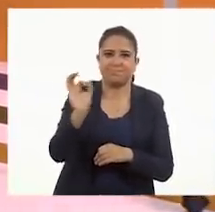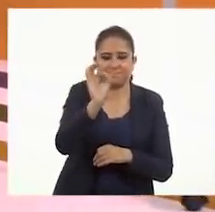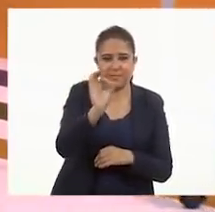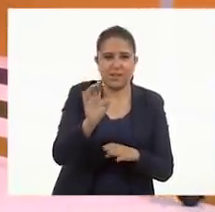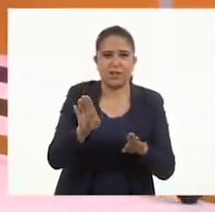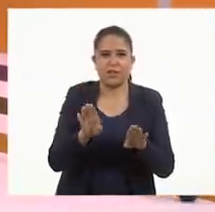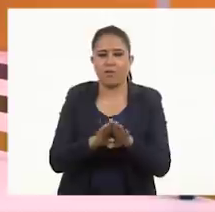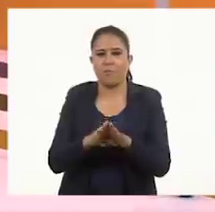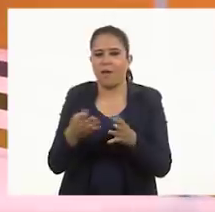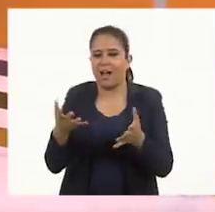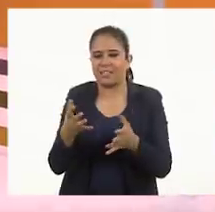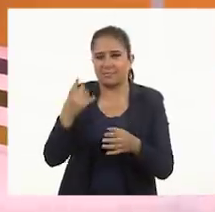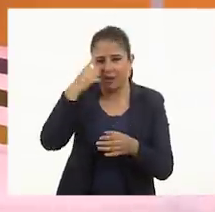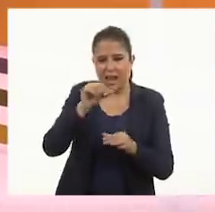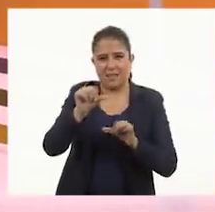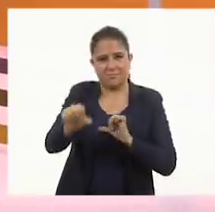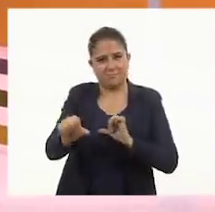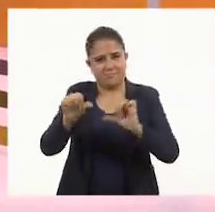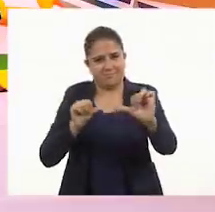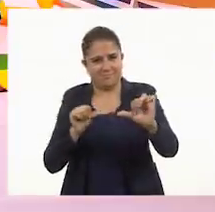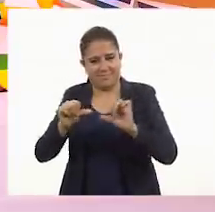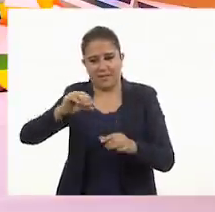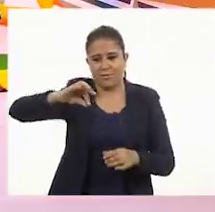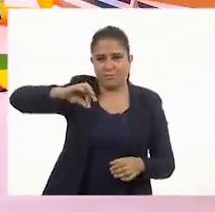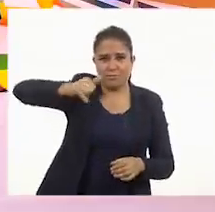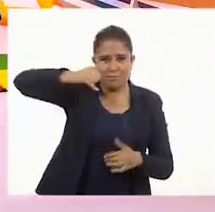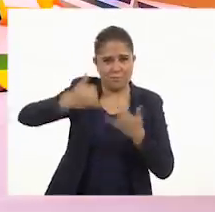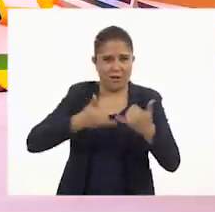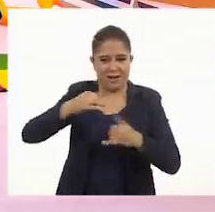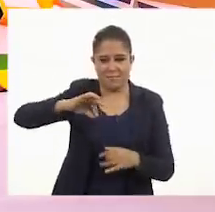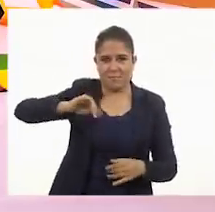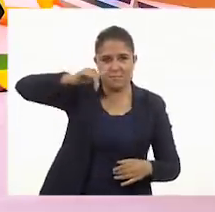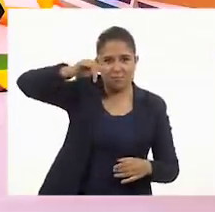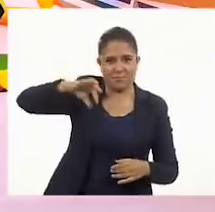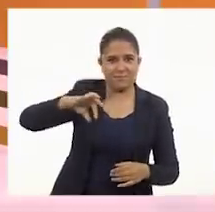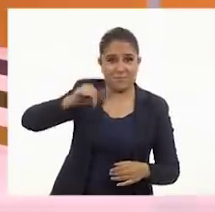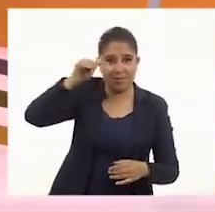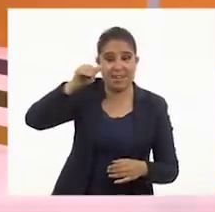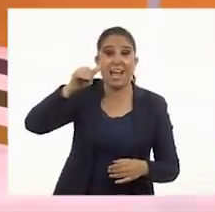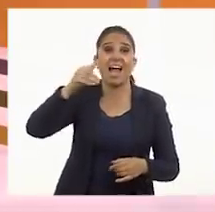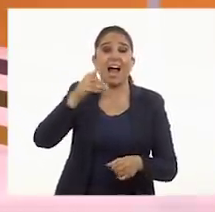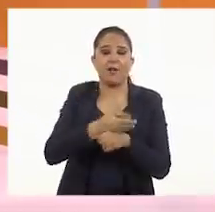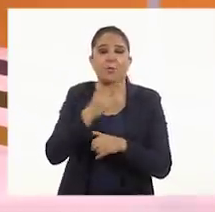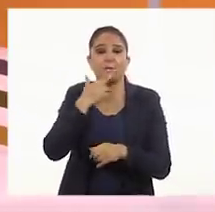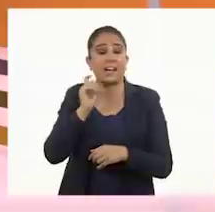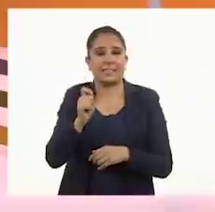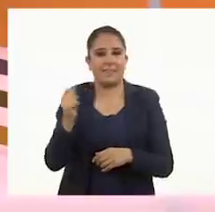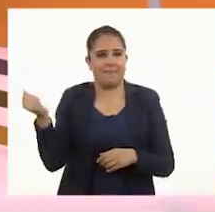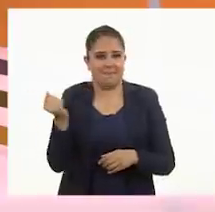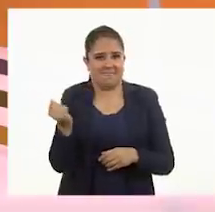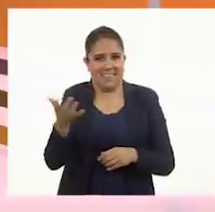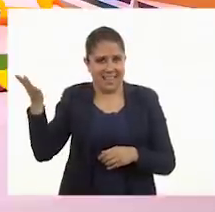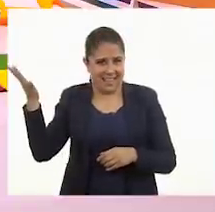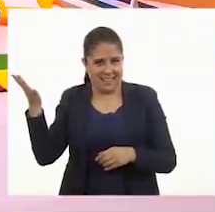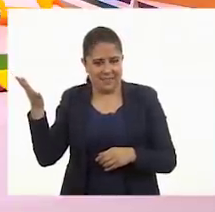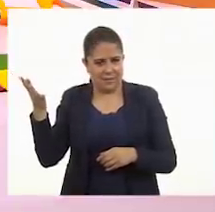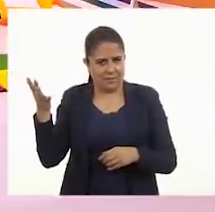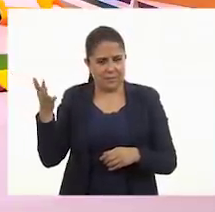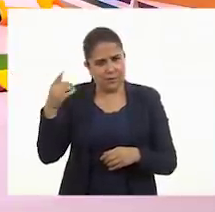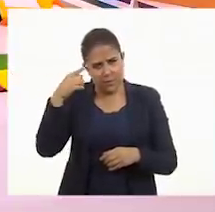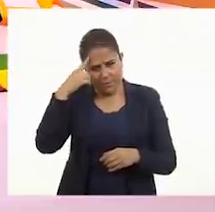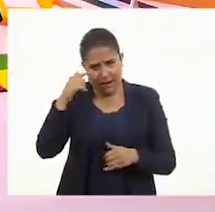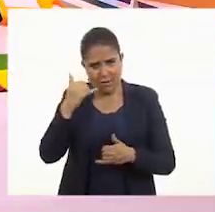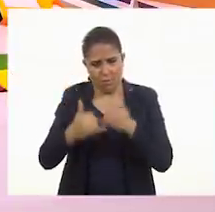los turnos en la perinola. En esta ocasión vamos a utilizar un dado. Para este